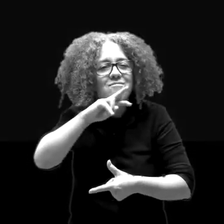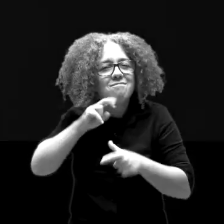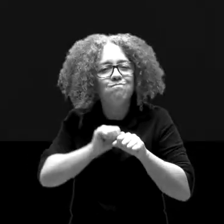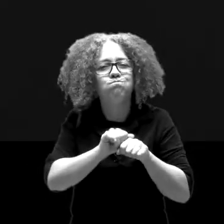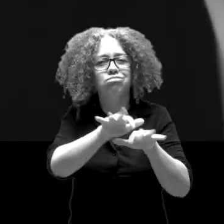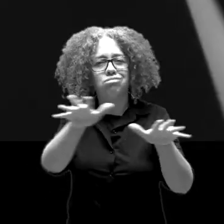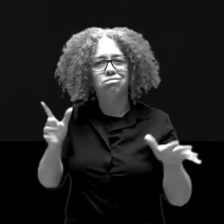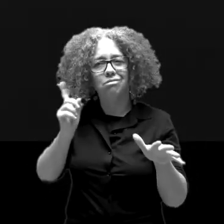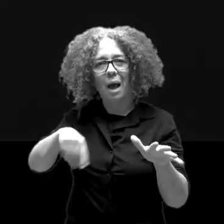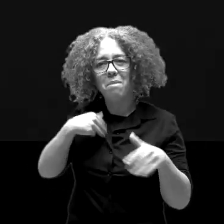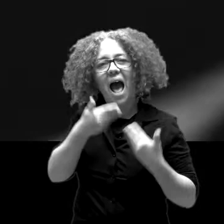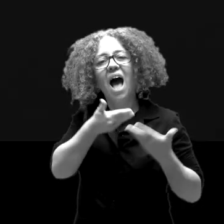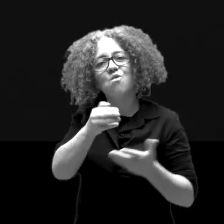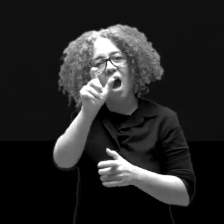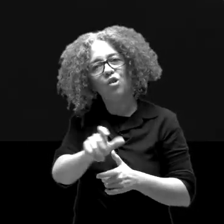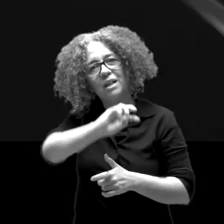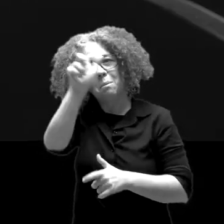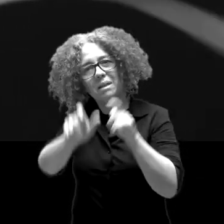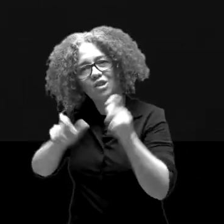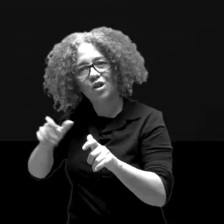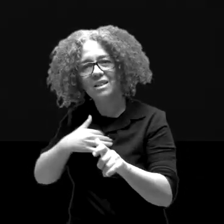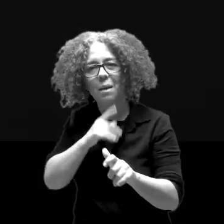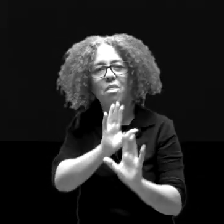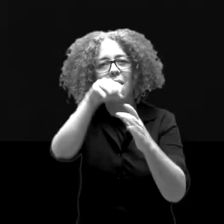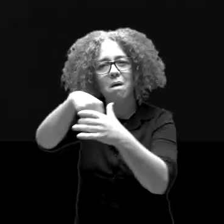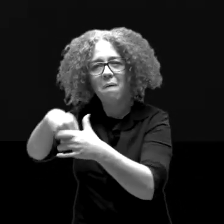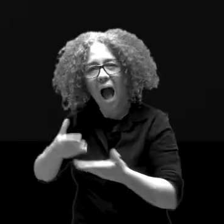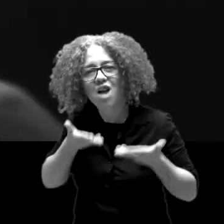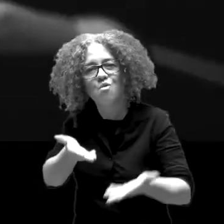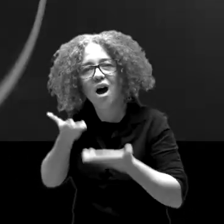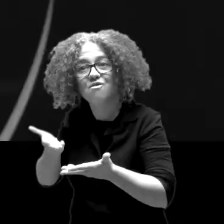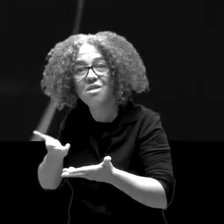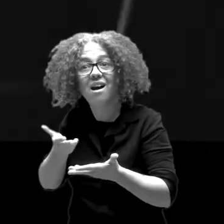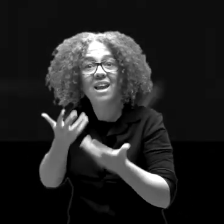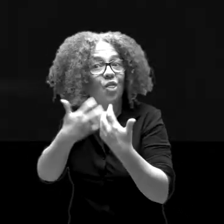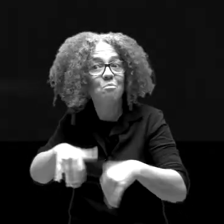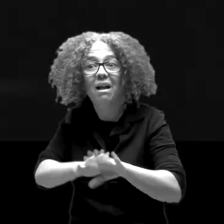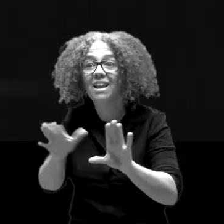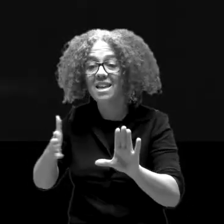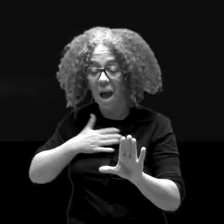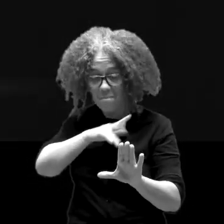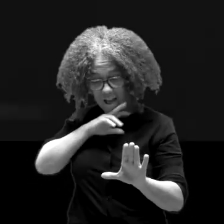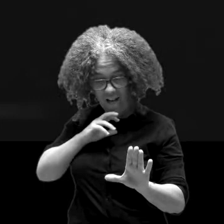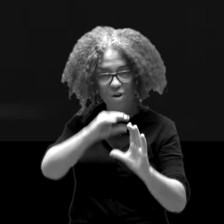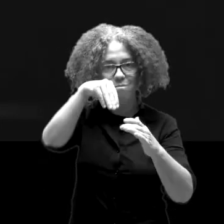a dar forma al suyo. Madurez. Así, una vida puede acabar formando parte de otras vidas,